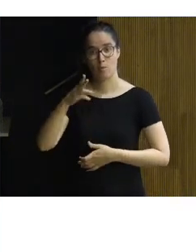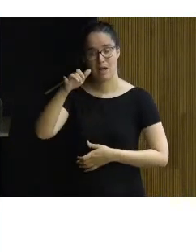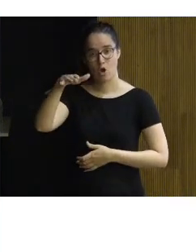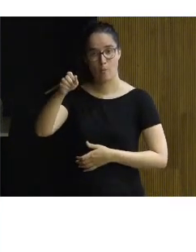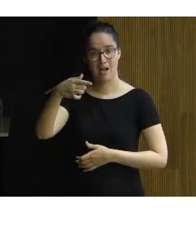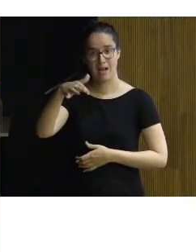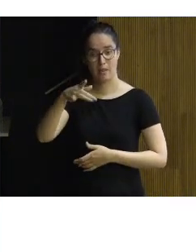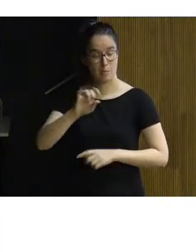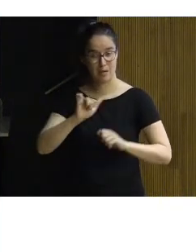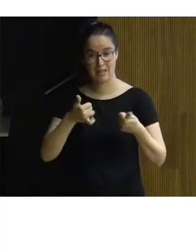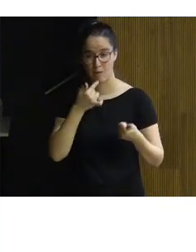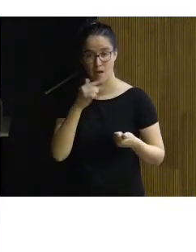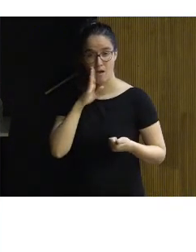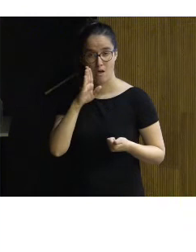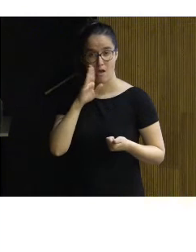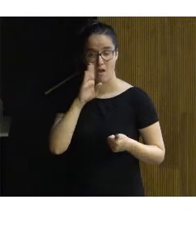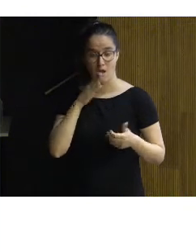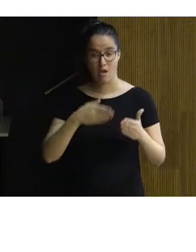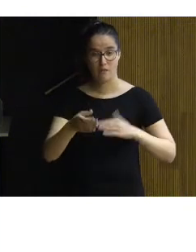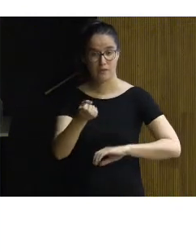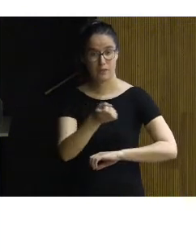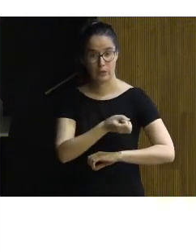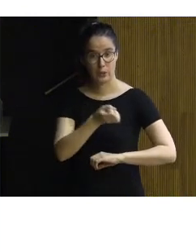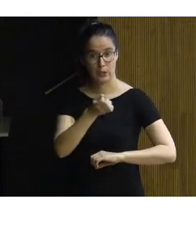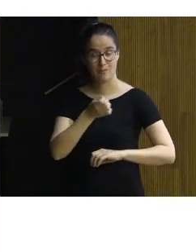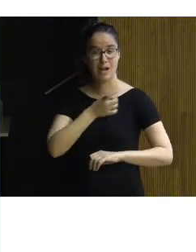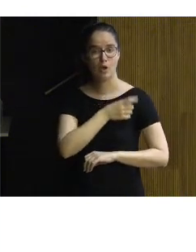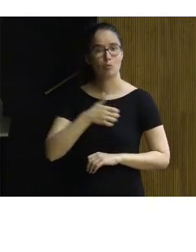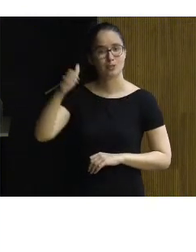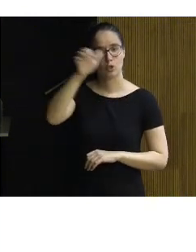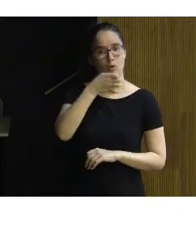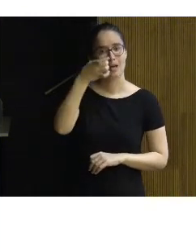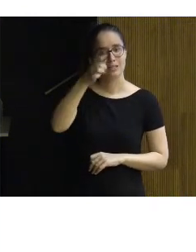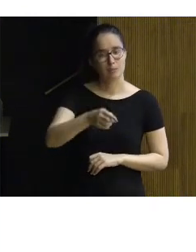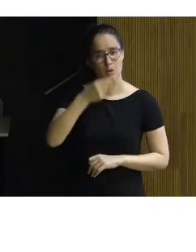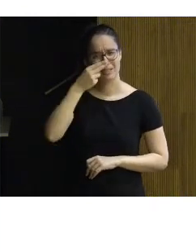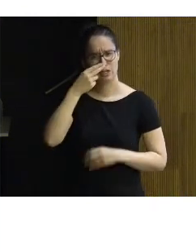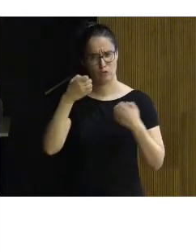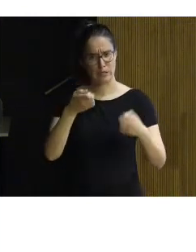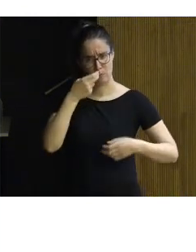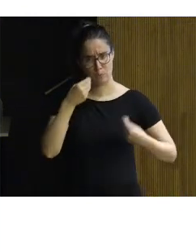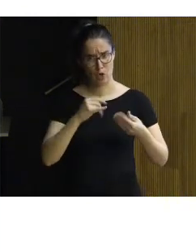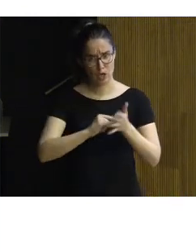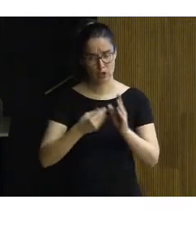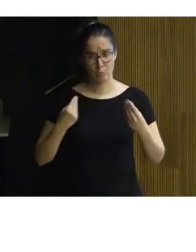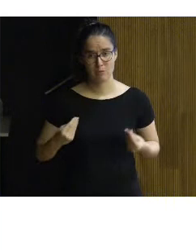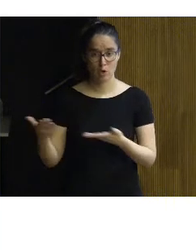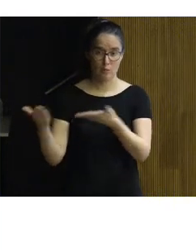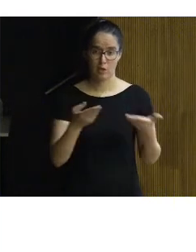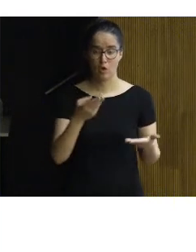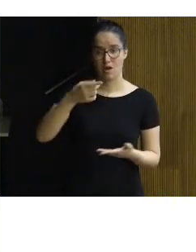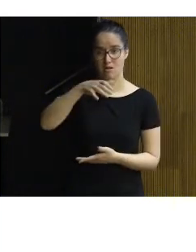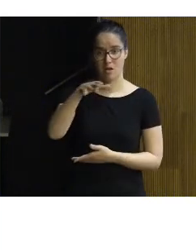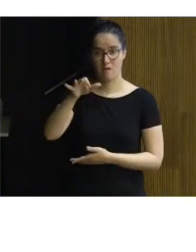al principio de la sesión. El 4 de diciembre la Comisión Europea tiene también mucho interés en este proyecto e invitó a Nieves